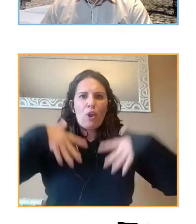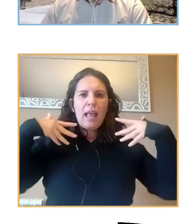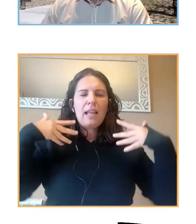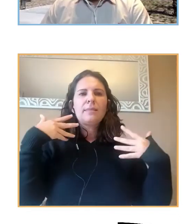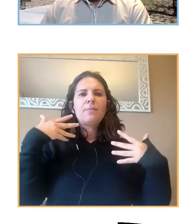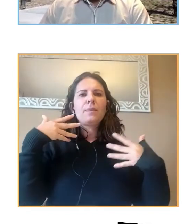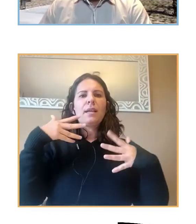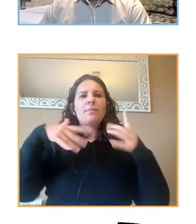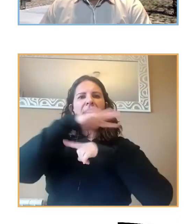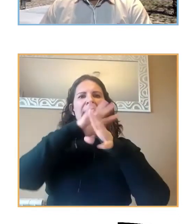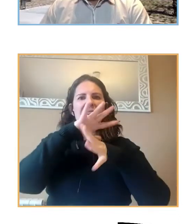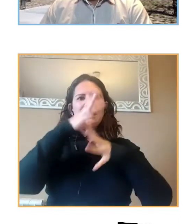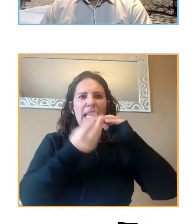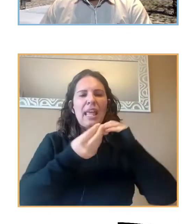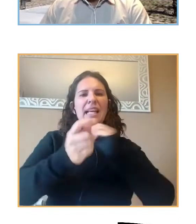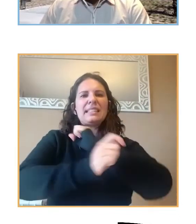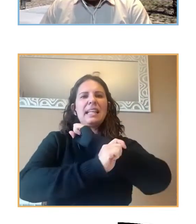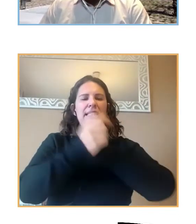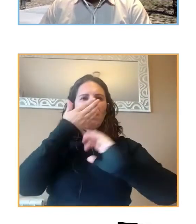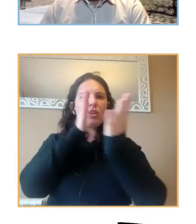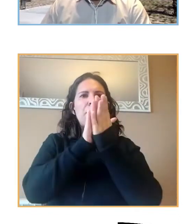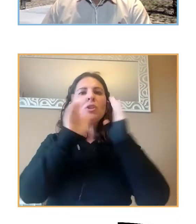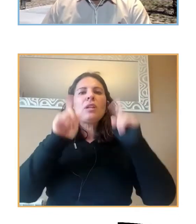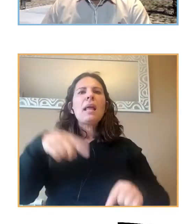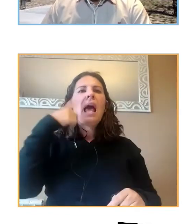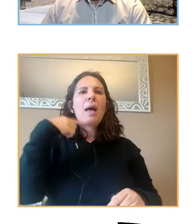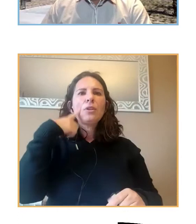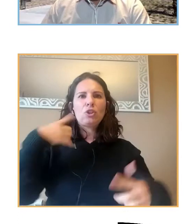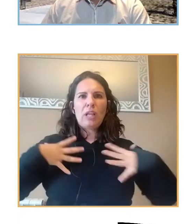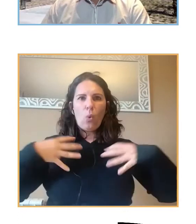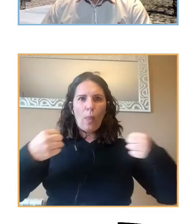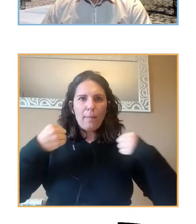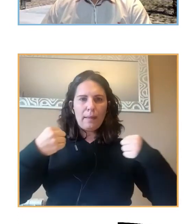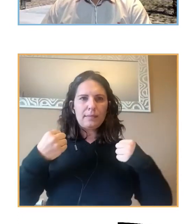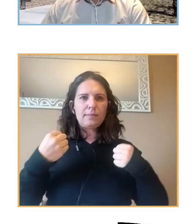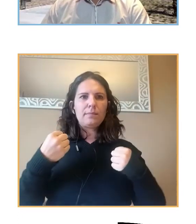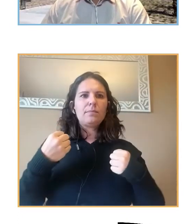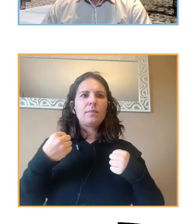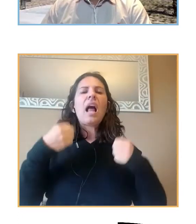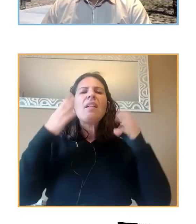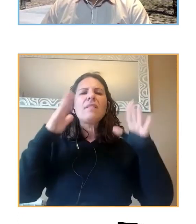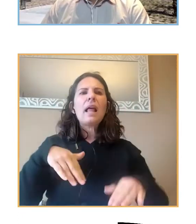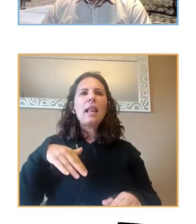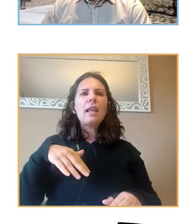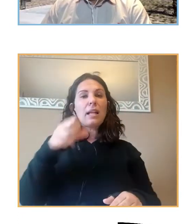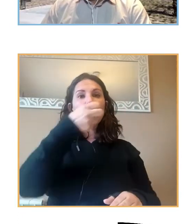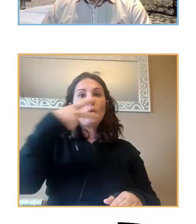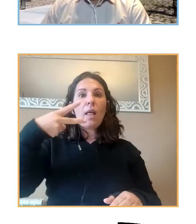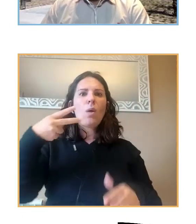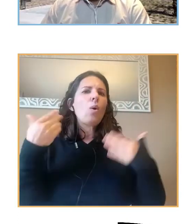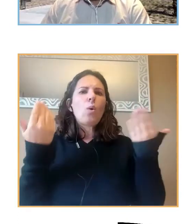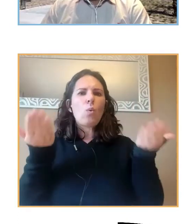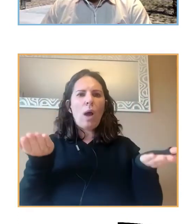estrategias de afrontamiento y hábitos saludables y qué fue lo que encontramos básica y fundamentalmente en cuanto a